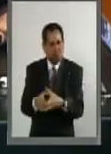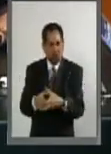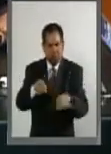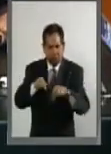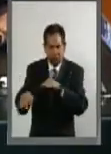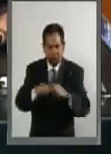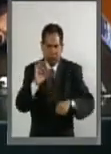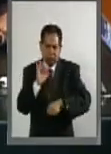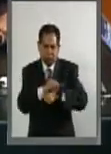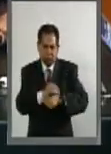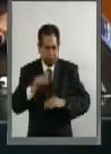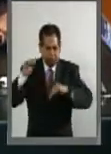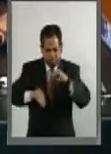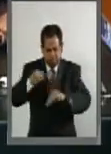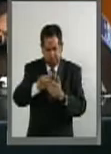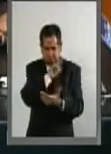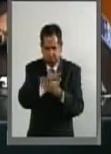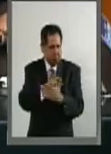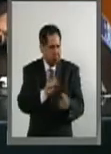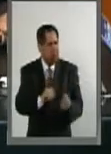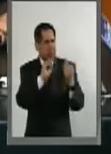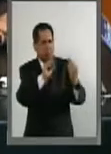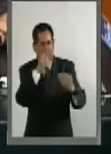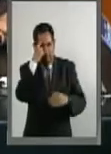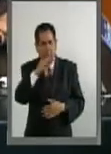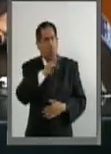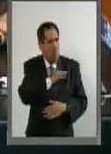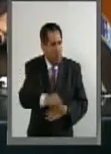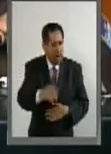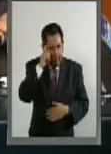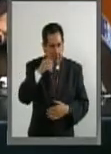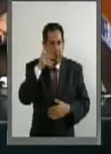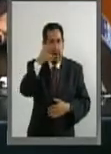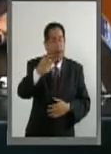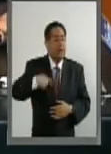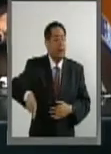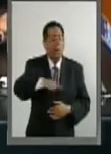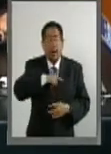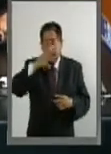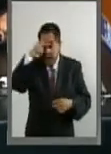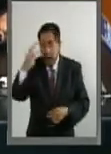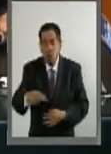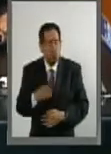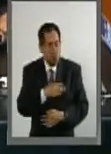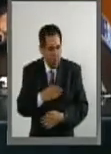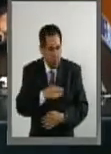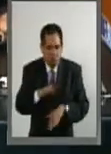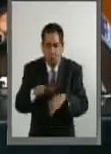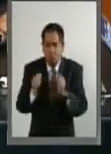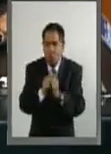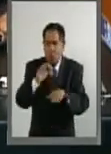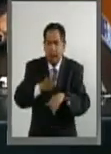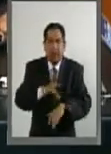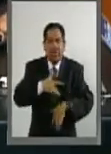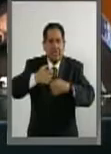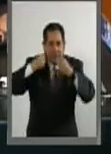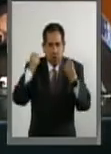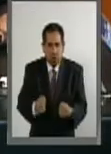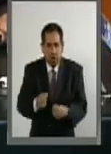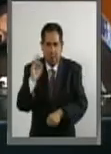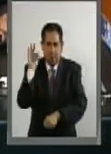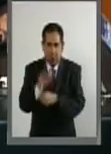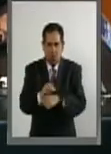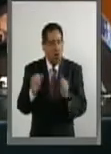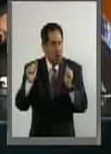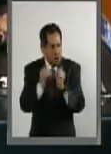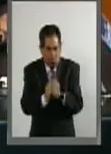una estructura legal que permita que los mexicanos buenos estén seguros y protegidos por